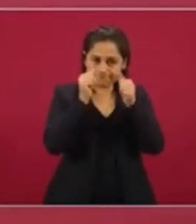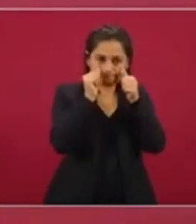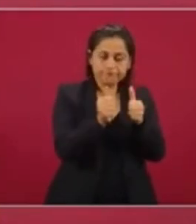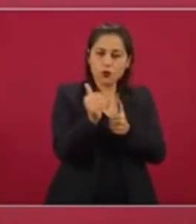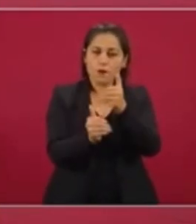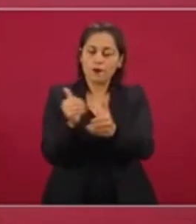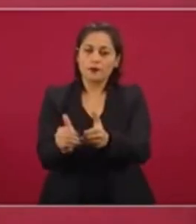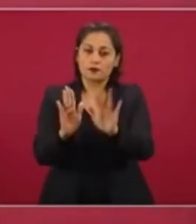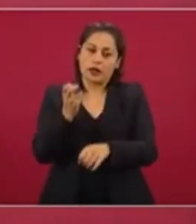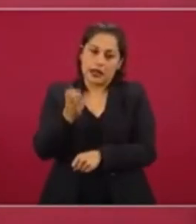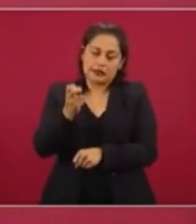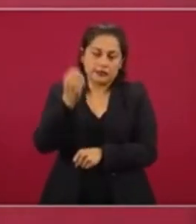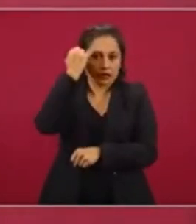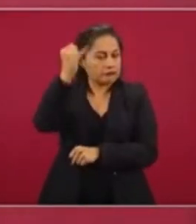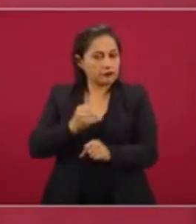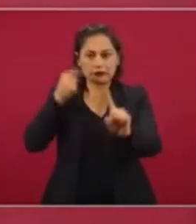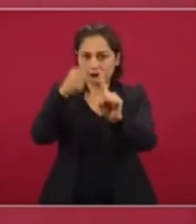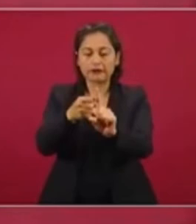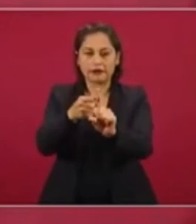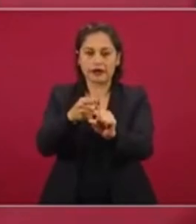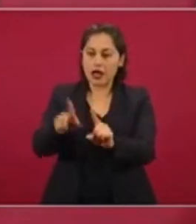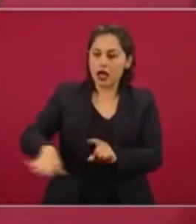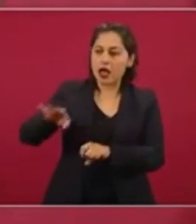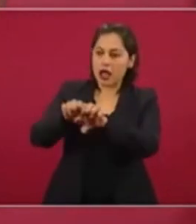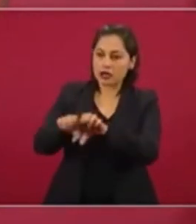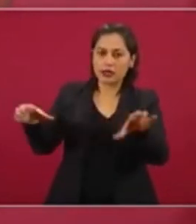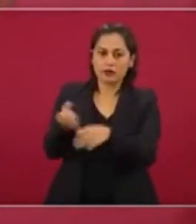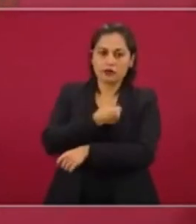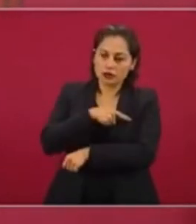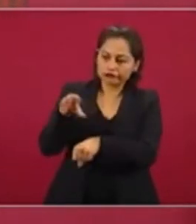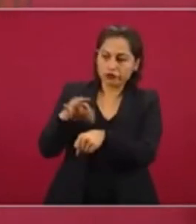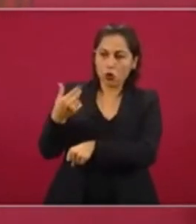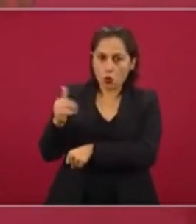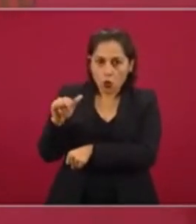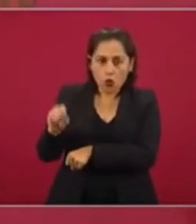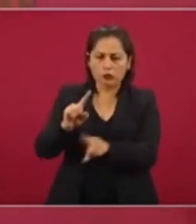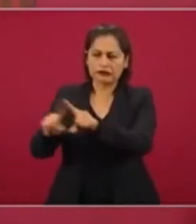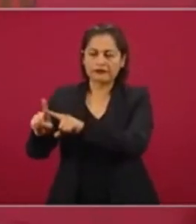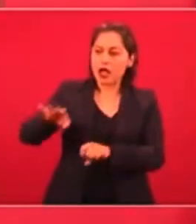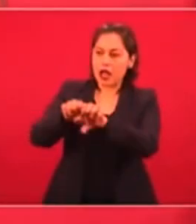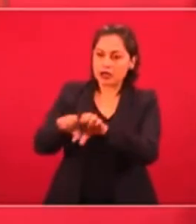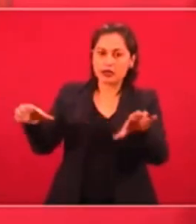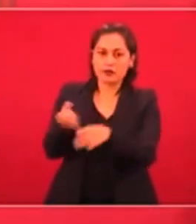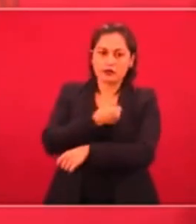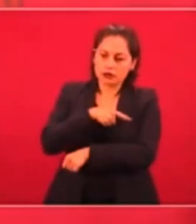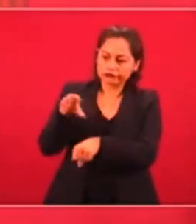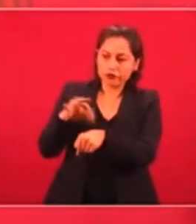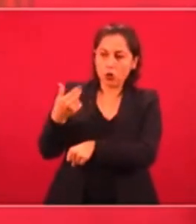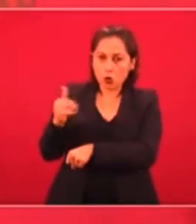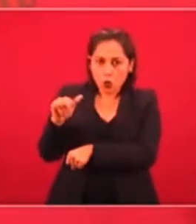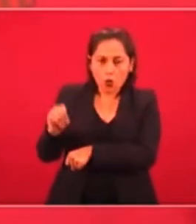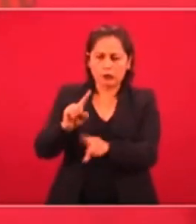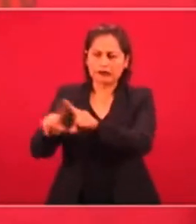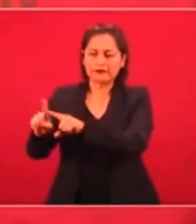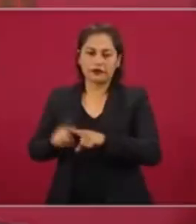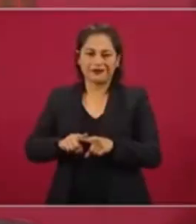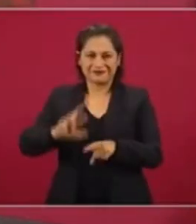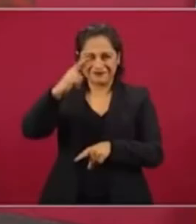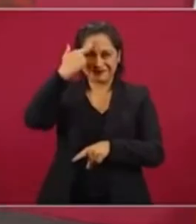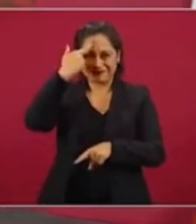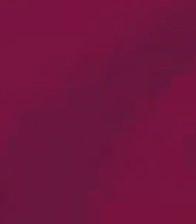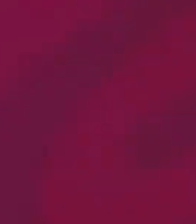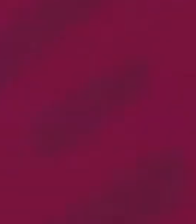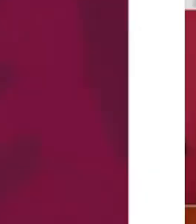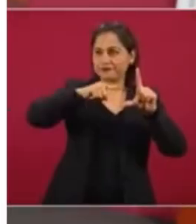Hugo, de los técnicos, funcionó, se ablanó la famosa curva, se ablanó la famosa curva,